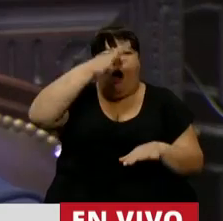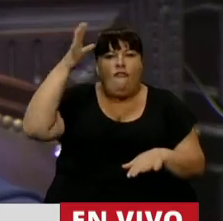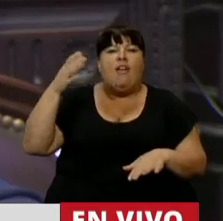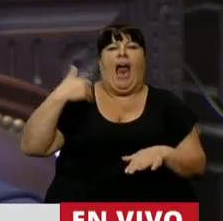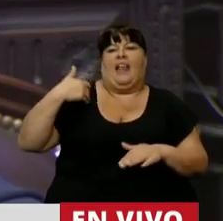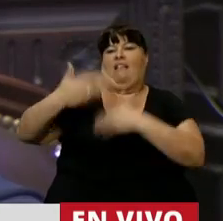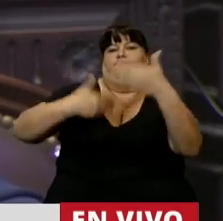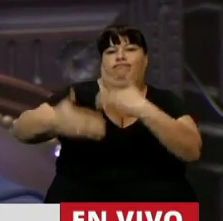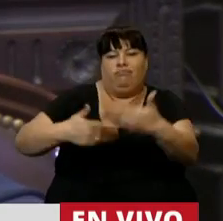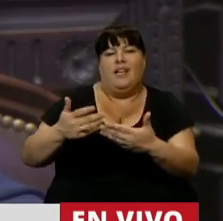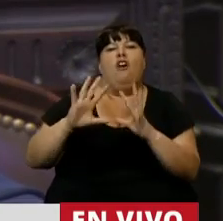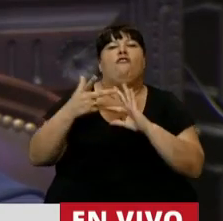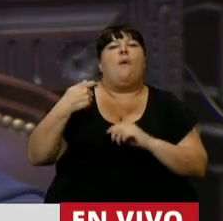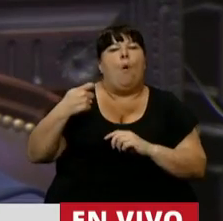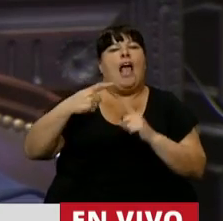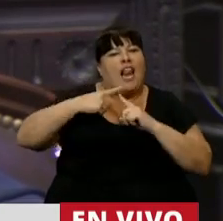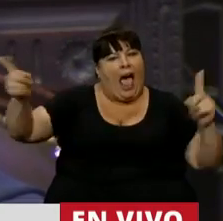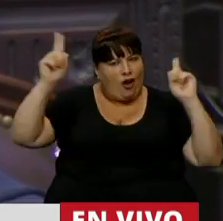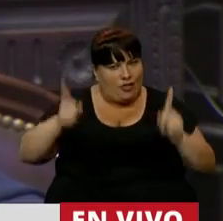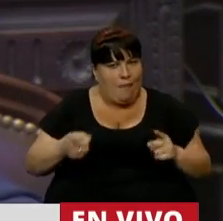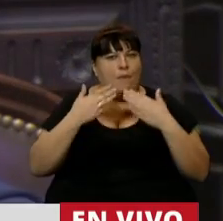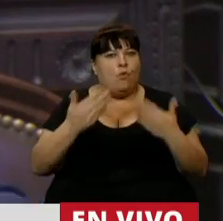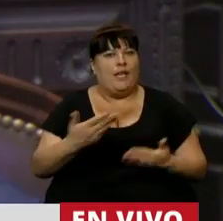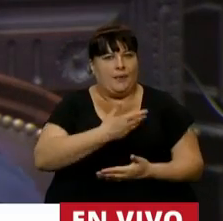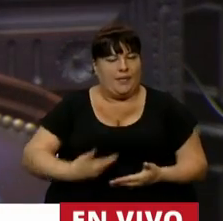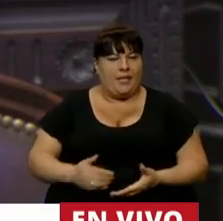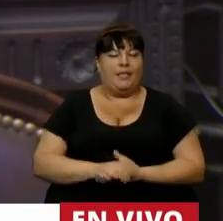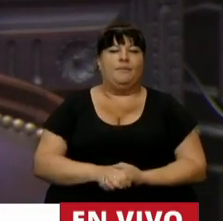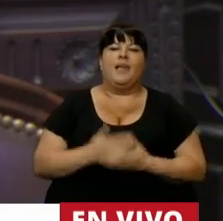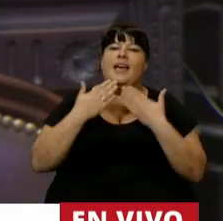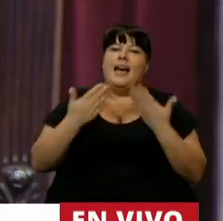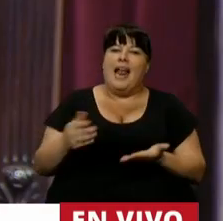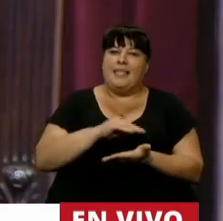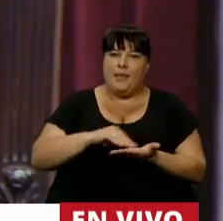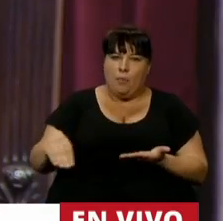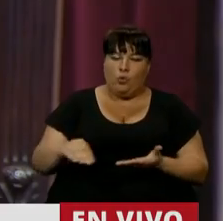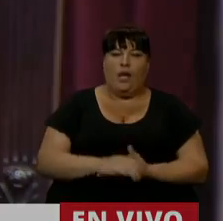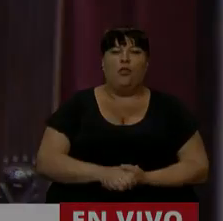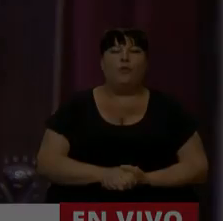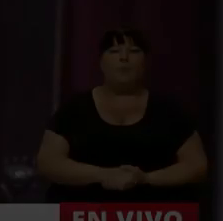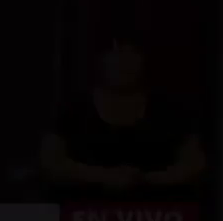país desarrollado y un sistema jubilatorio sustentable. Muchas gracias, señor Presidente. Muchas gracias, diputado Dijiacomo. diputado Dijiacomo. Dijiacomo.